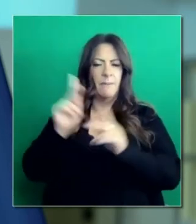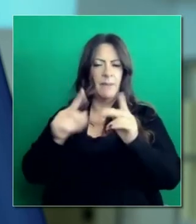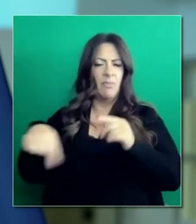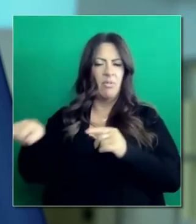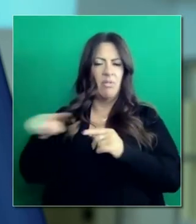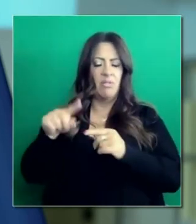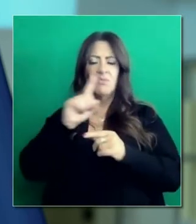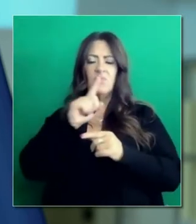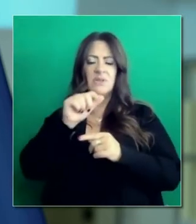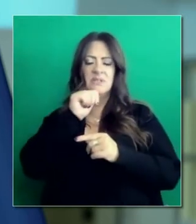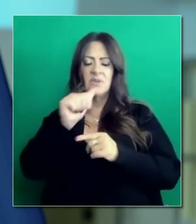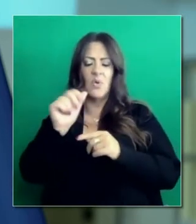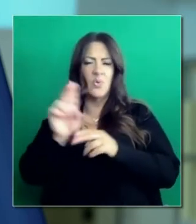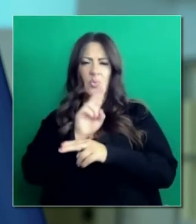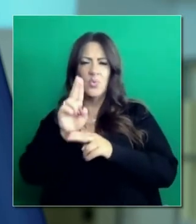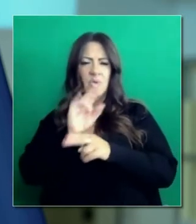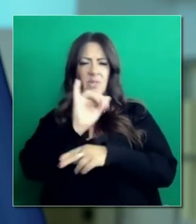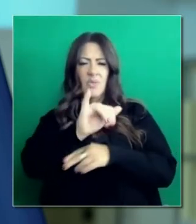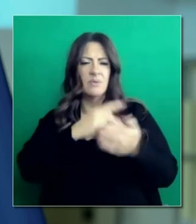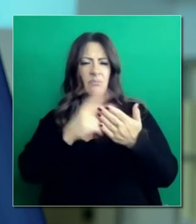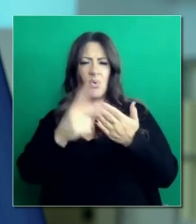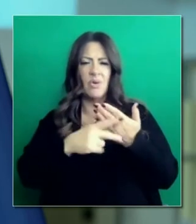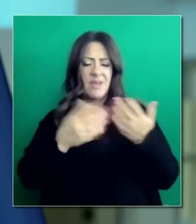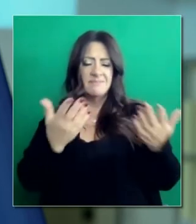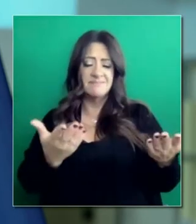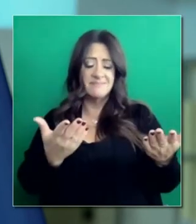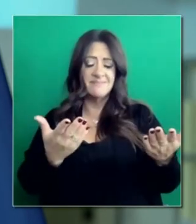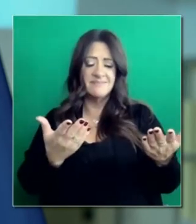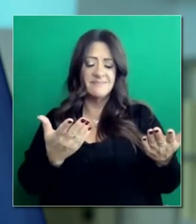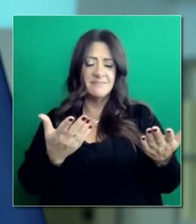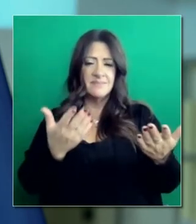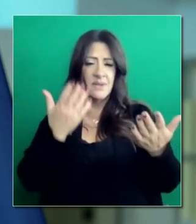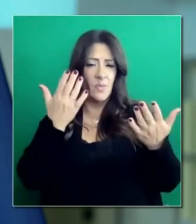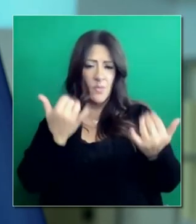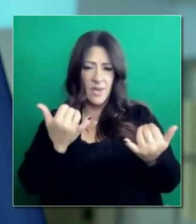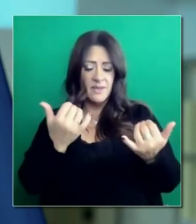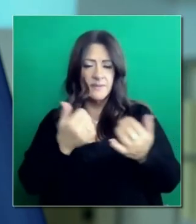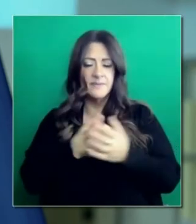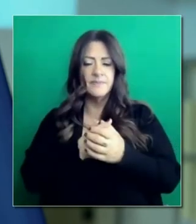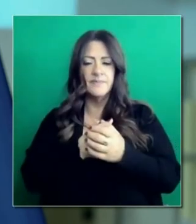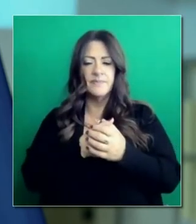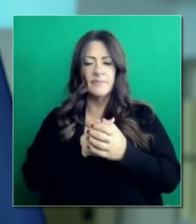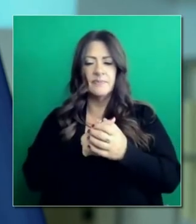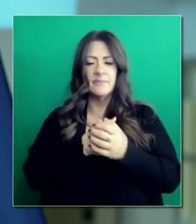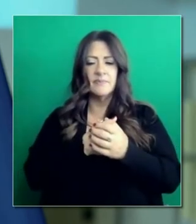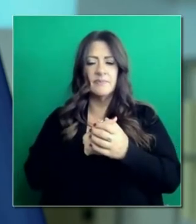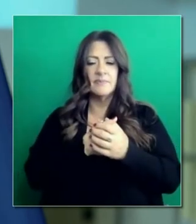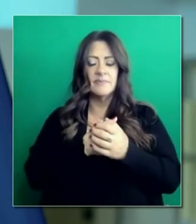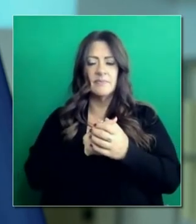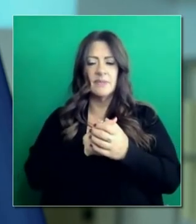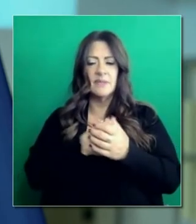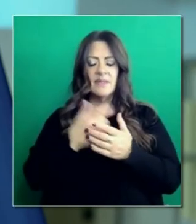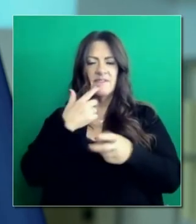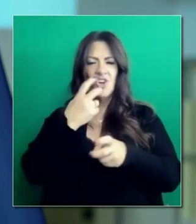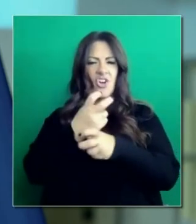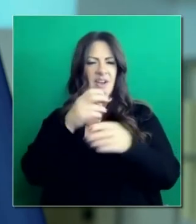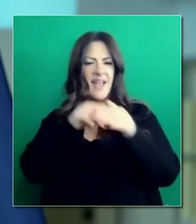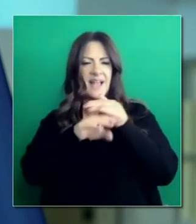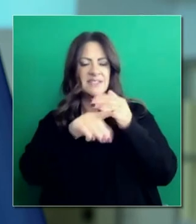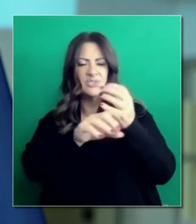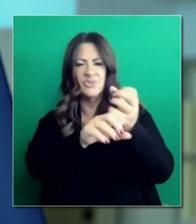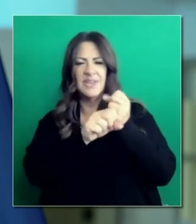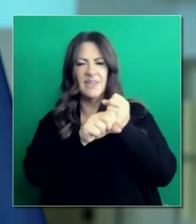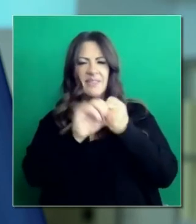Y la segunda pregunta de estos trabajadores agrícolas, ellos experimentan dificultad en el